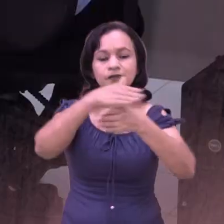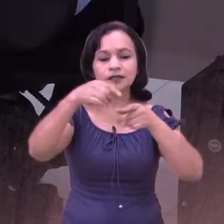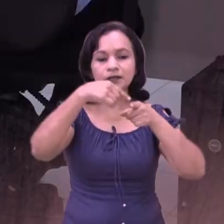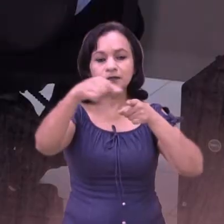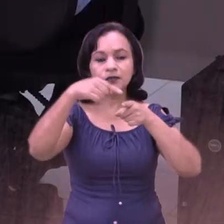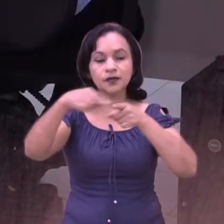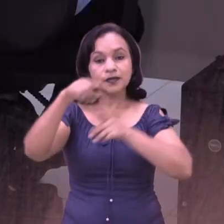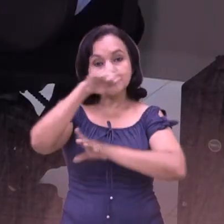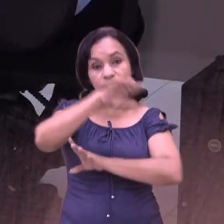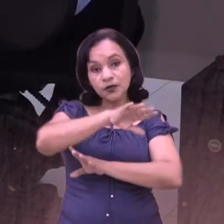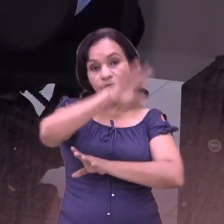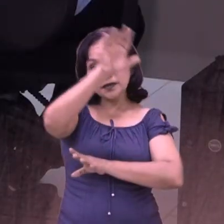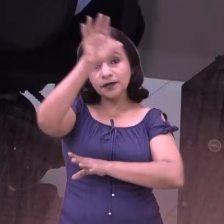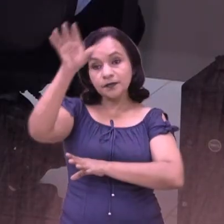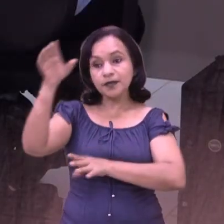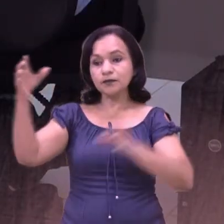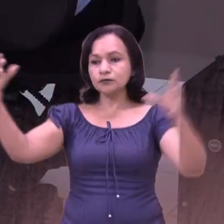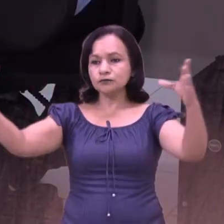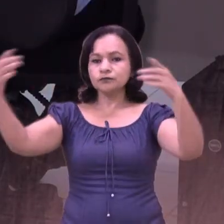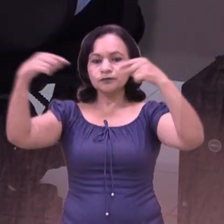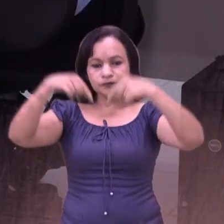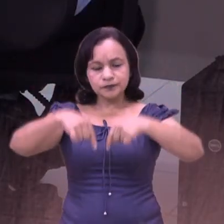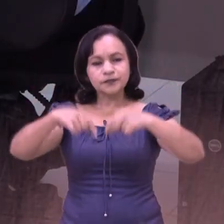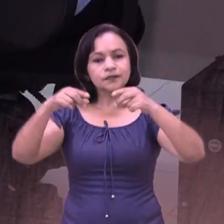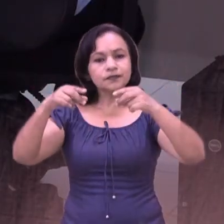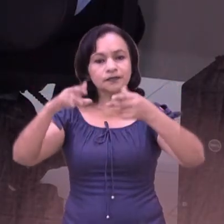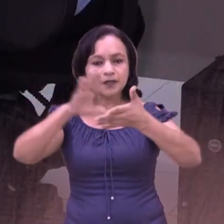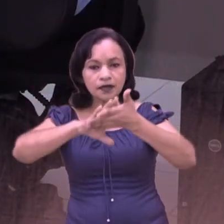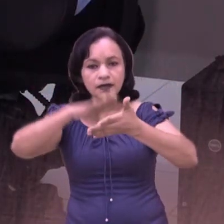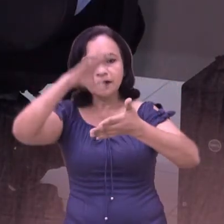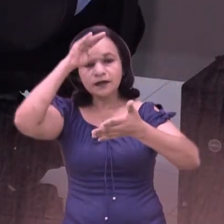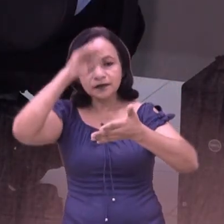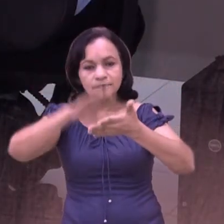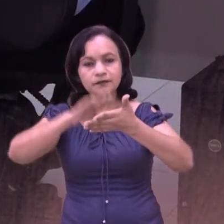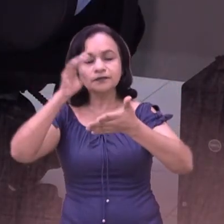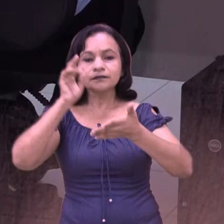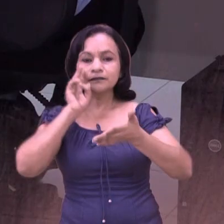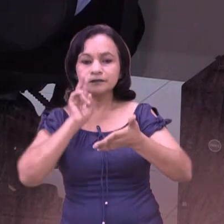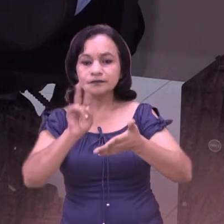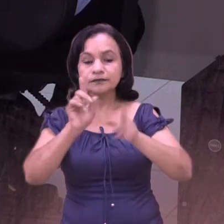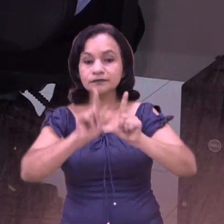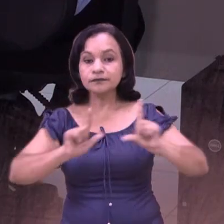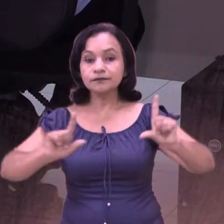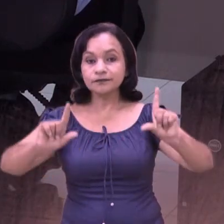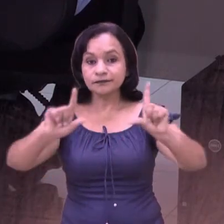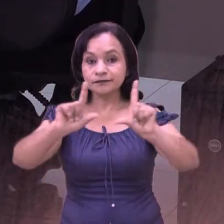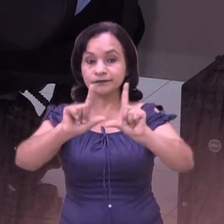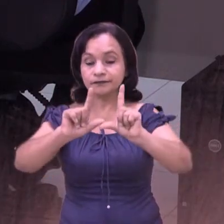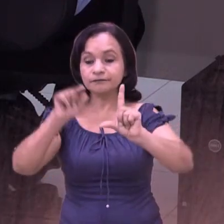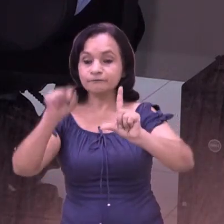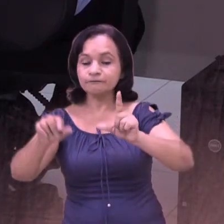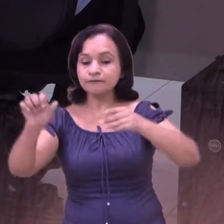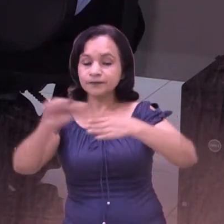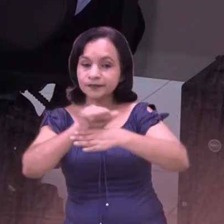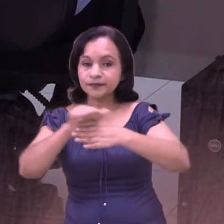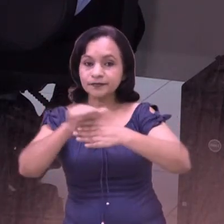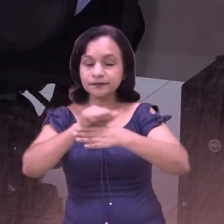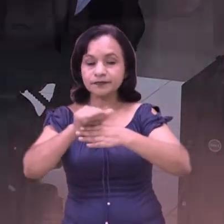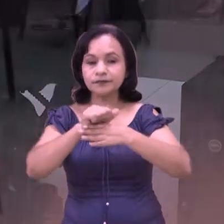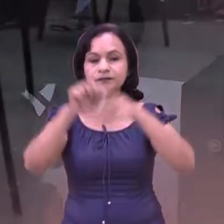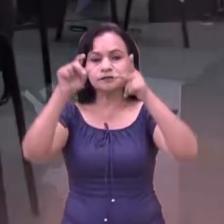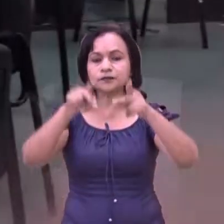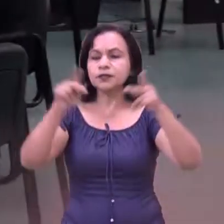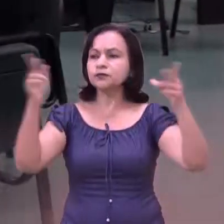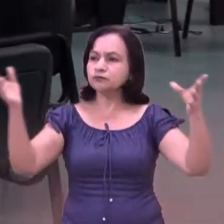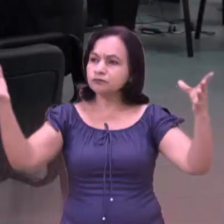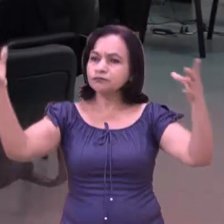centros de operaciones municipales y departamentales. Precisamente, la unidad en que nos encontramos va a ser, digamos, el escenario donde